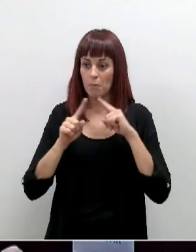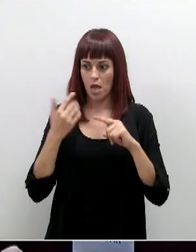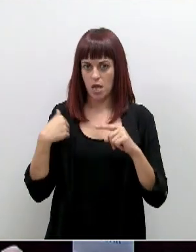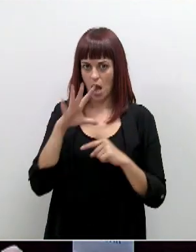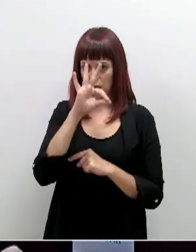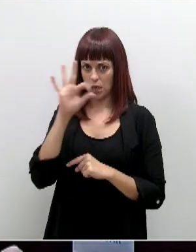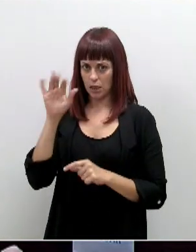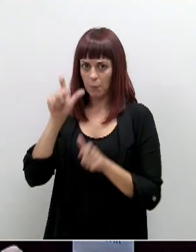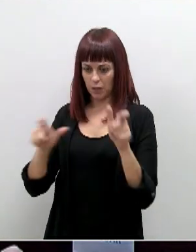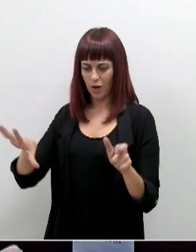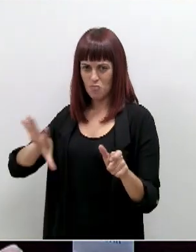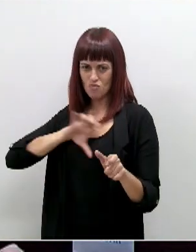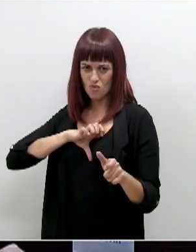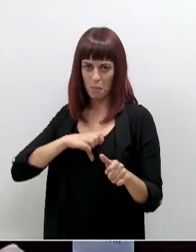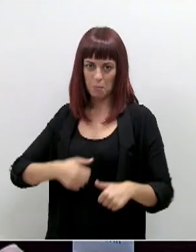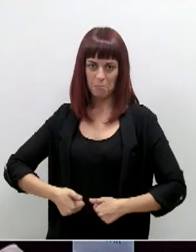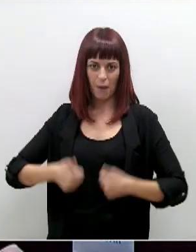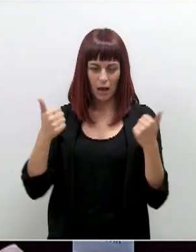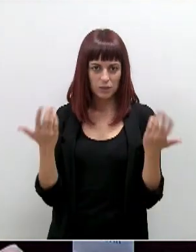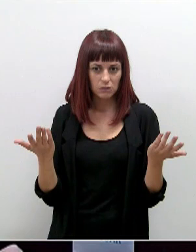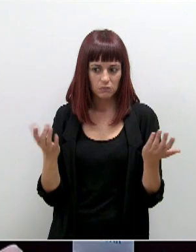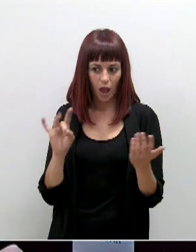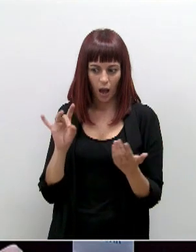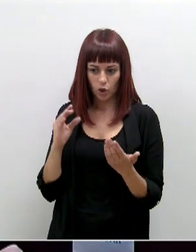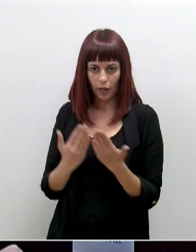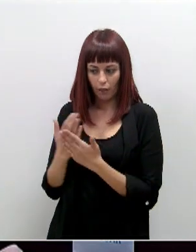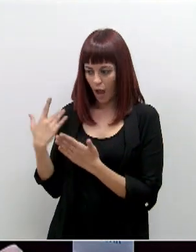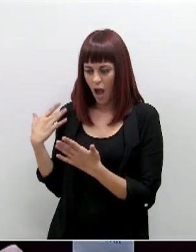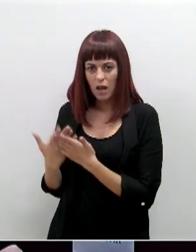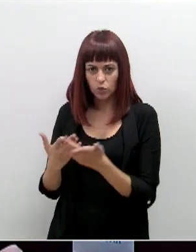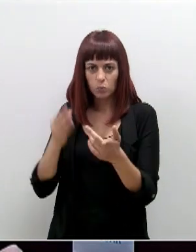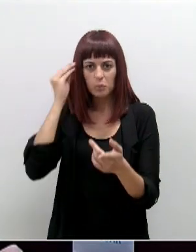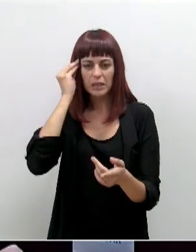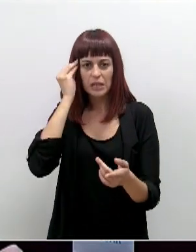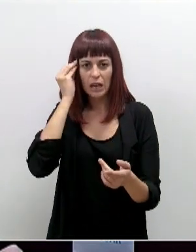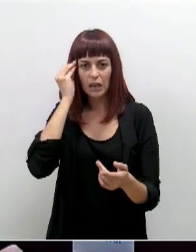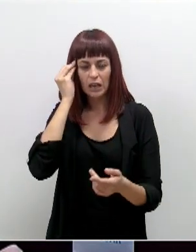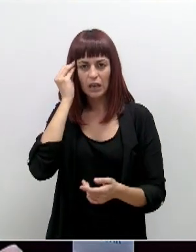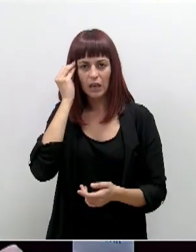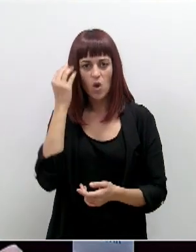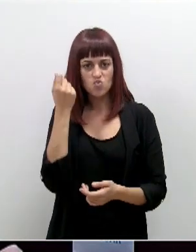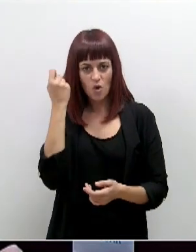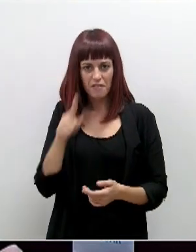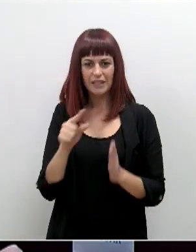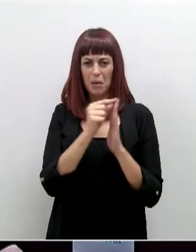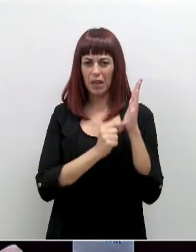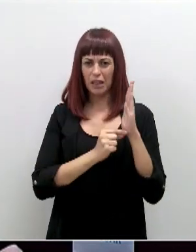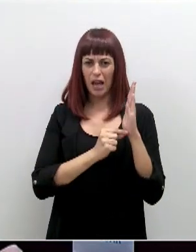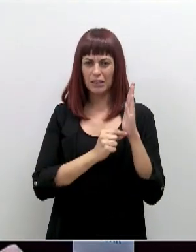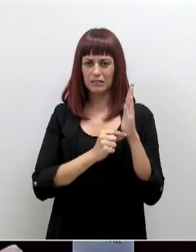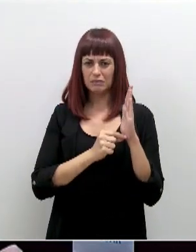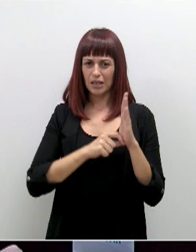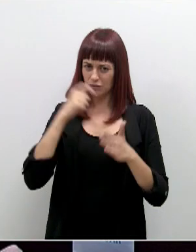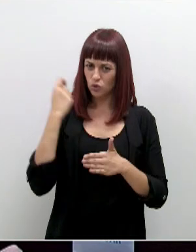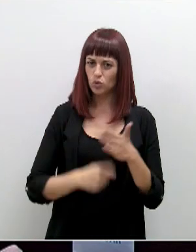500 casos por 100.000 habitantes en 14 días, ¿consideran que no exige medidas tan drásticas como